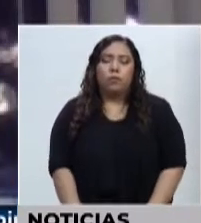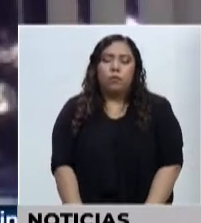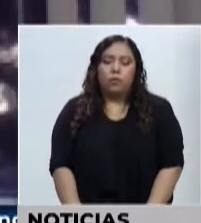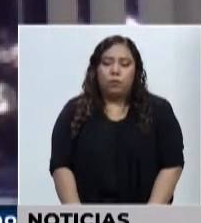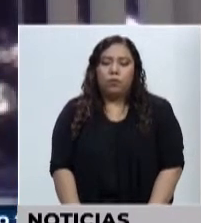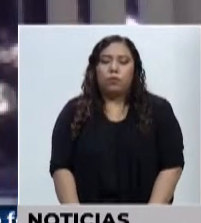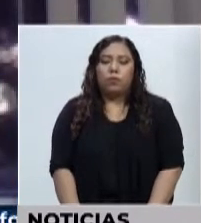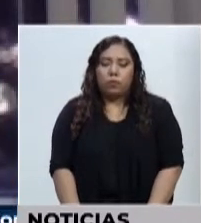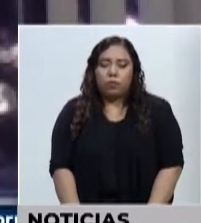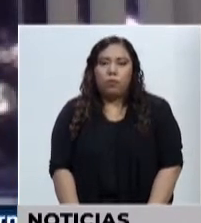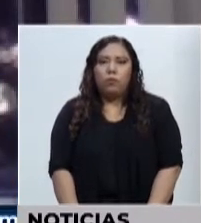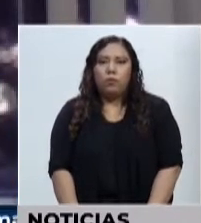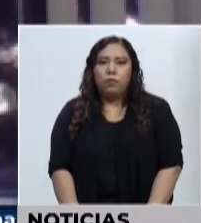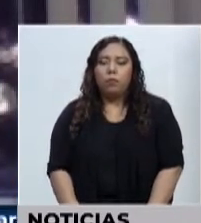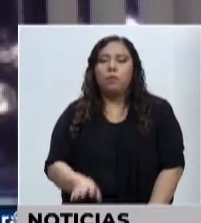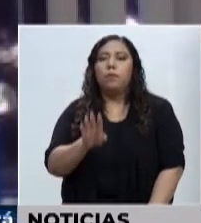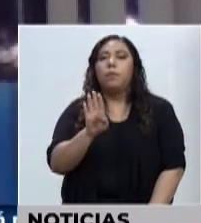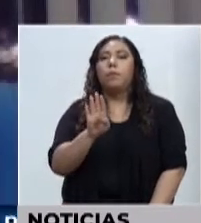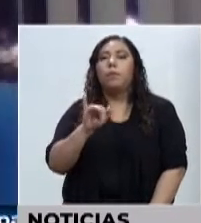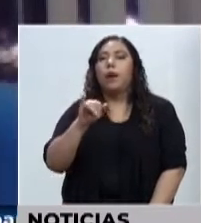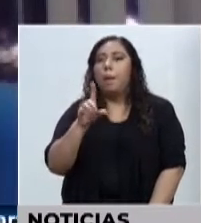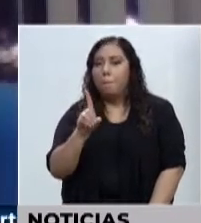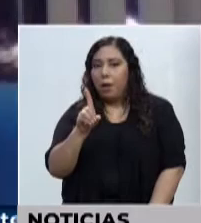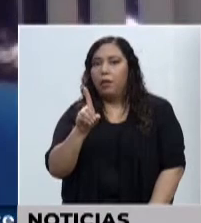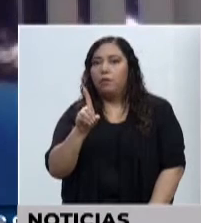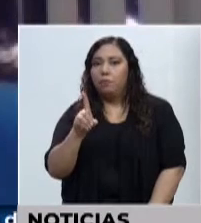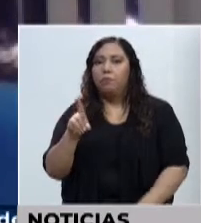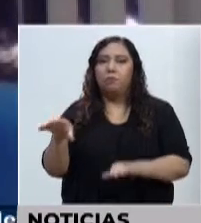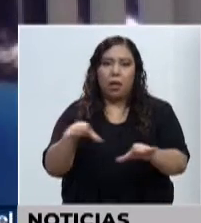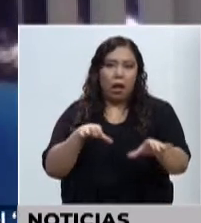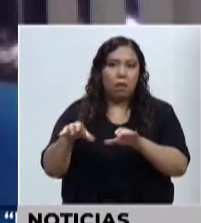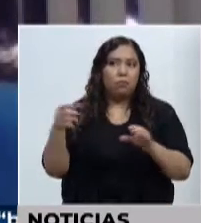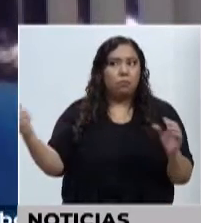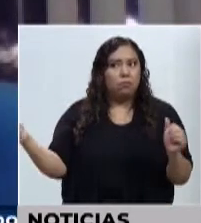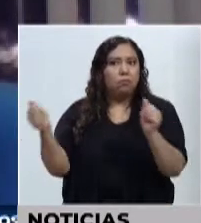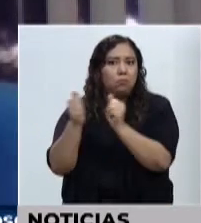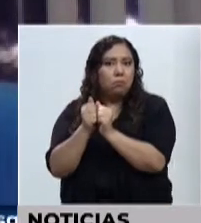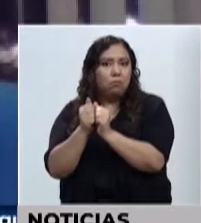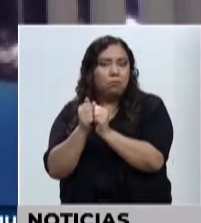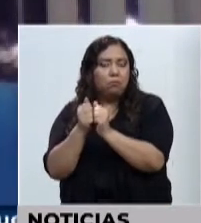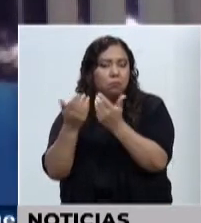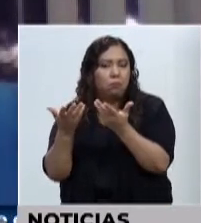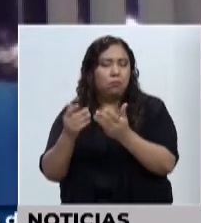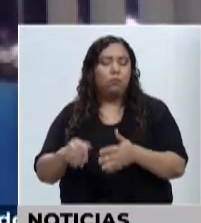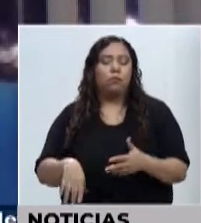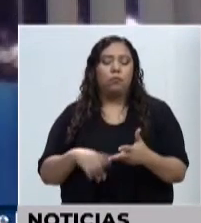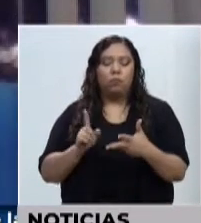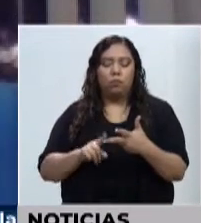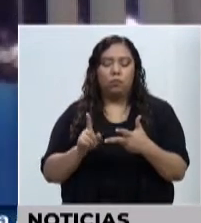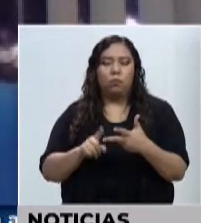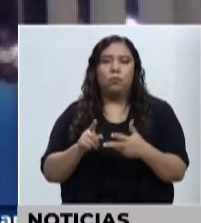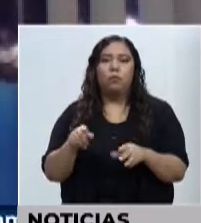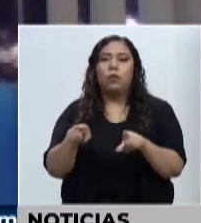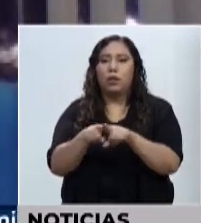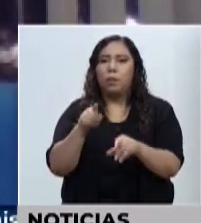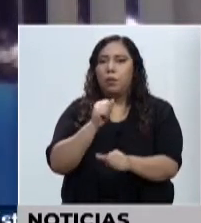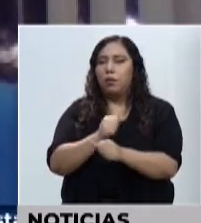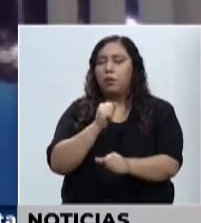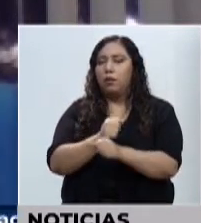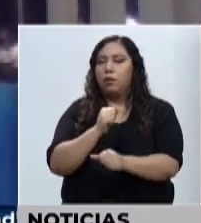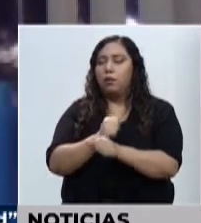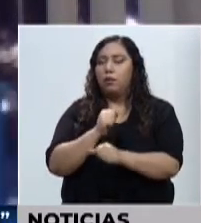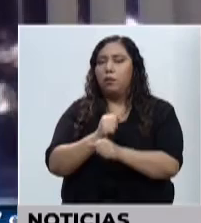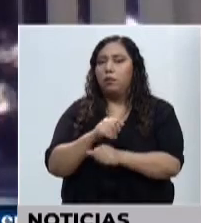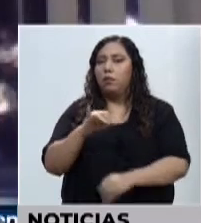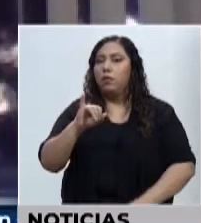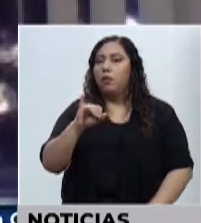con el BID y algunas actividades que hacemos con ellos. Y también hemos trabajado con el ICAP y